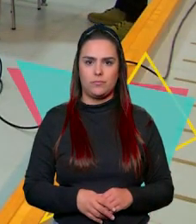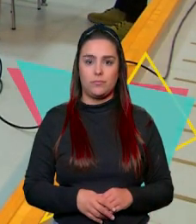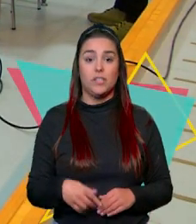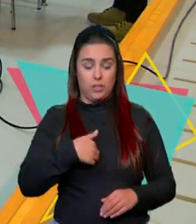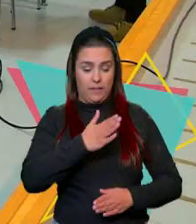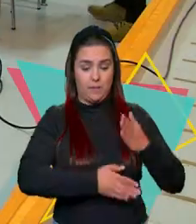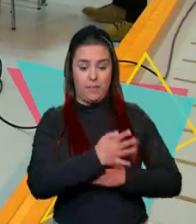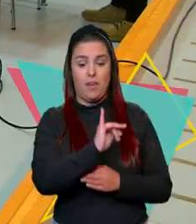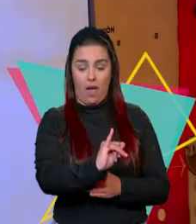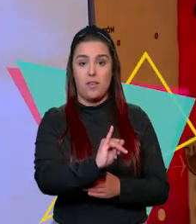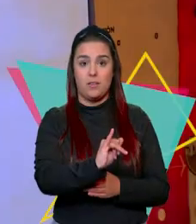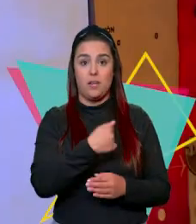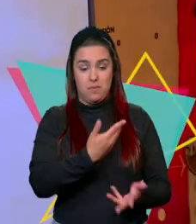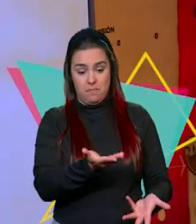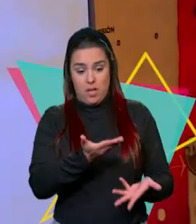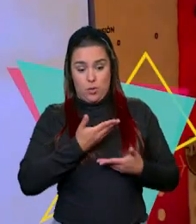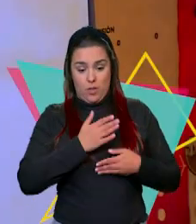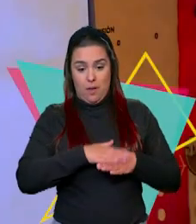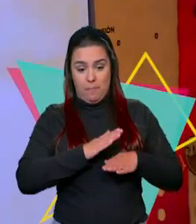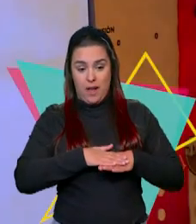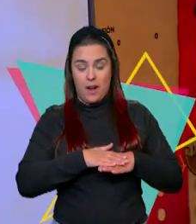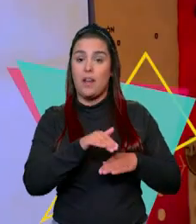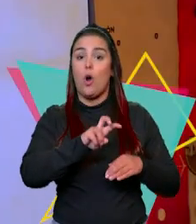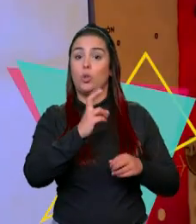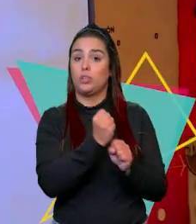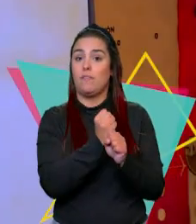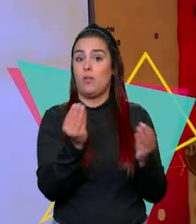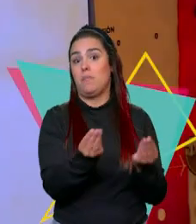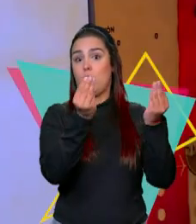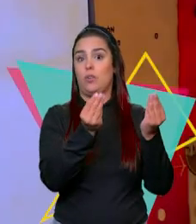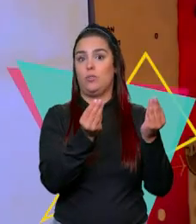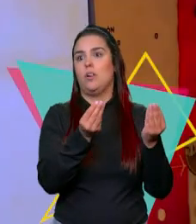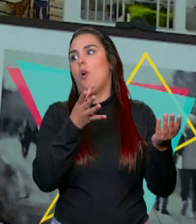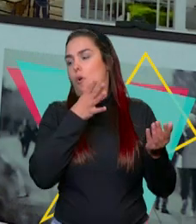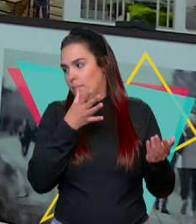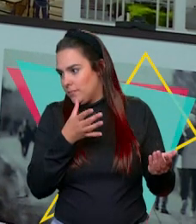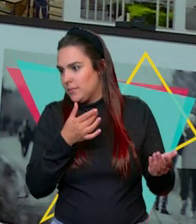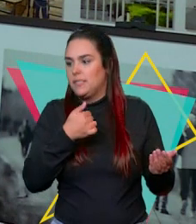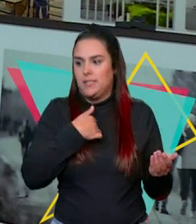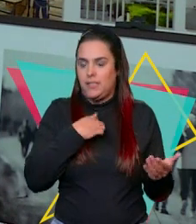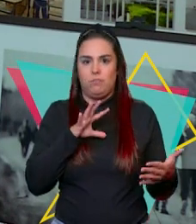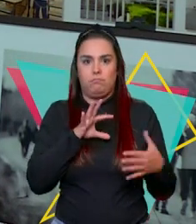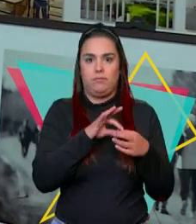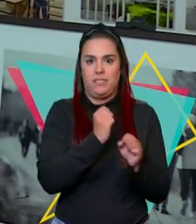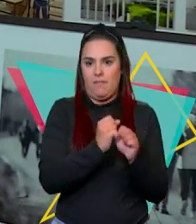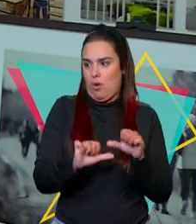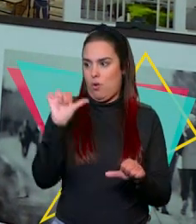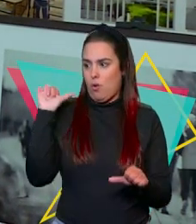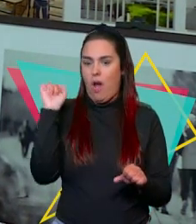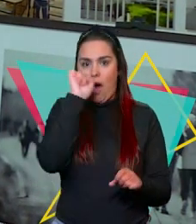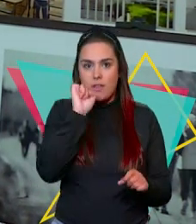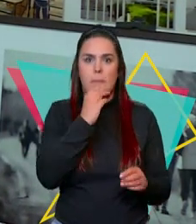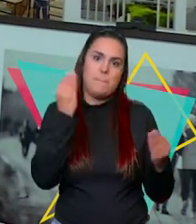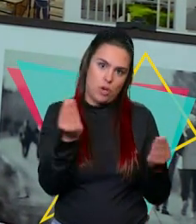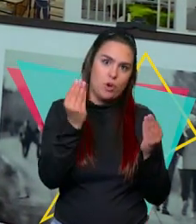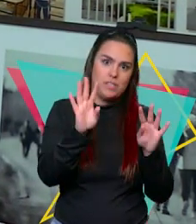Yo tengo una discapacidad y me puede ayudar para desenvolverme más en el puesto de trabajo. Hombre, si es relacionado con lo que yo he trabajado en los